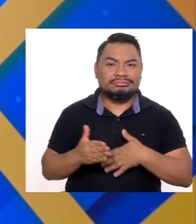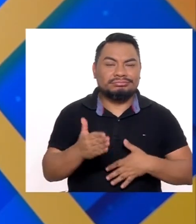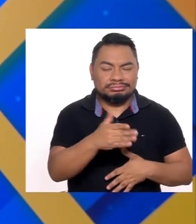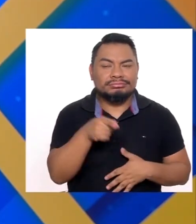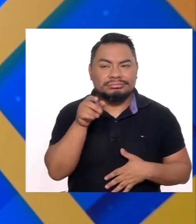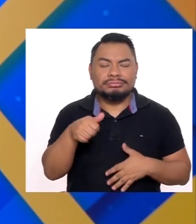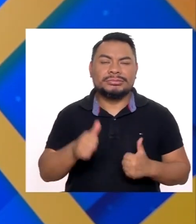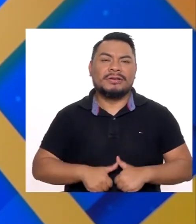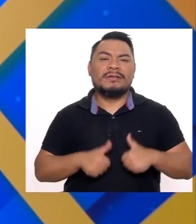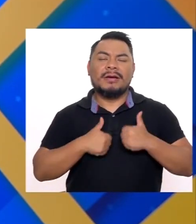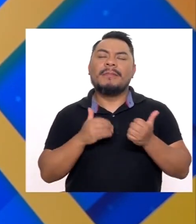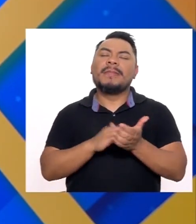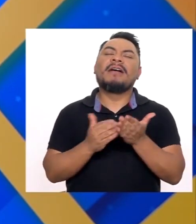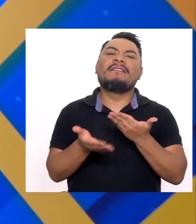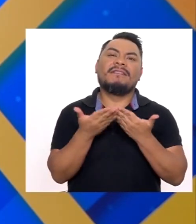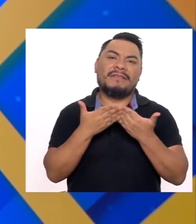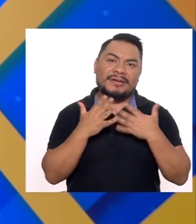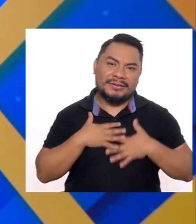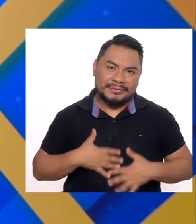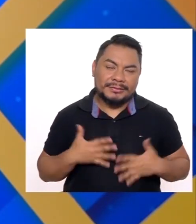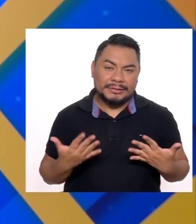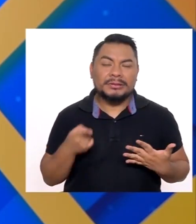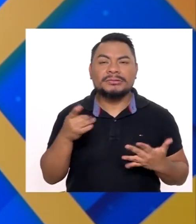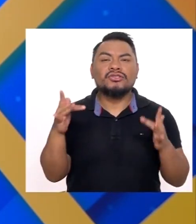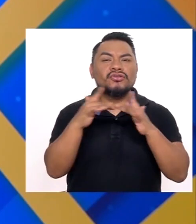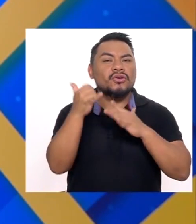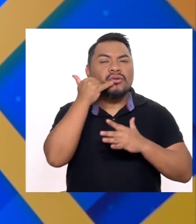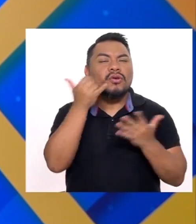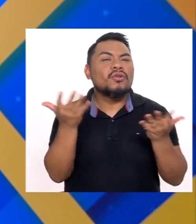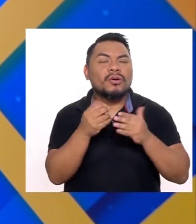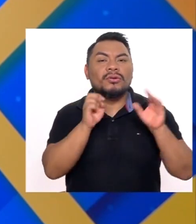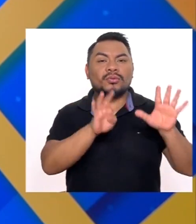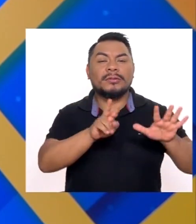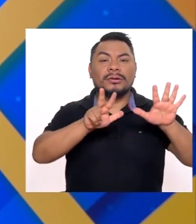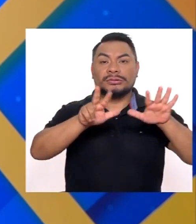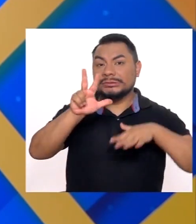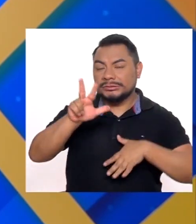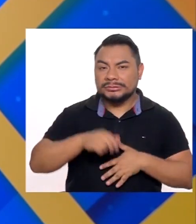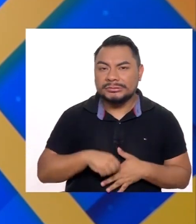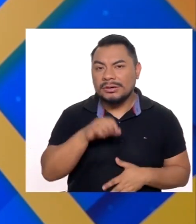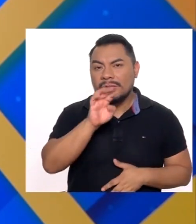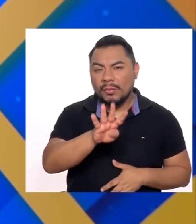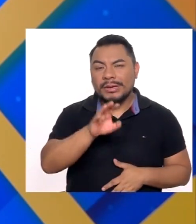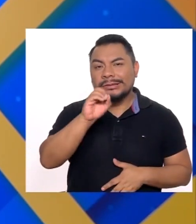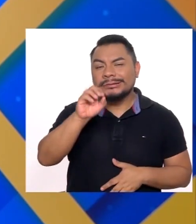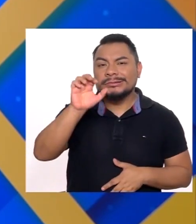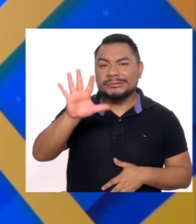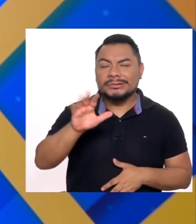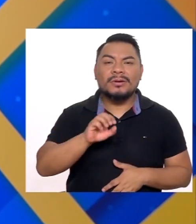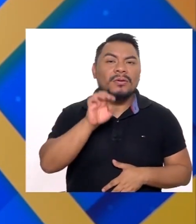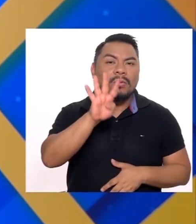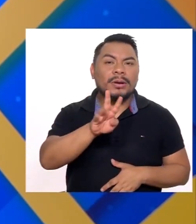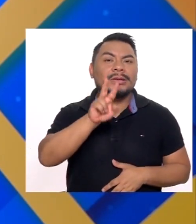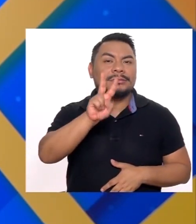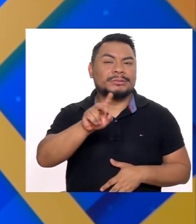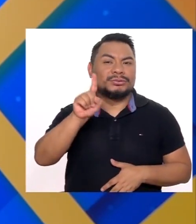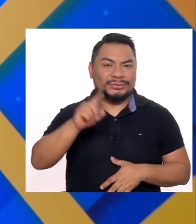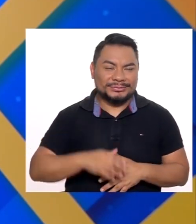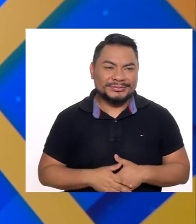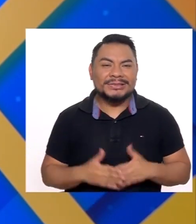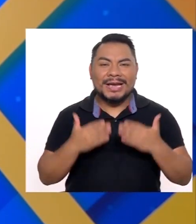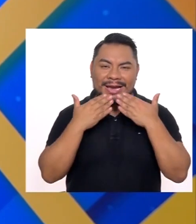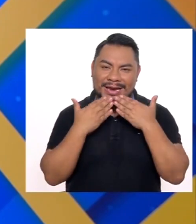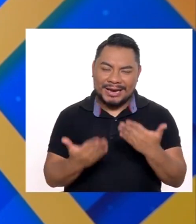Haciendo su vida Más fácil Los pueden ubicar Llamando al 983-405-421